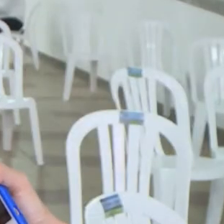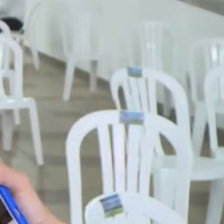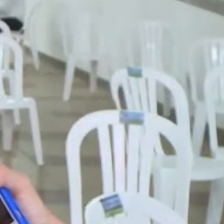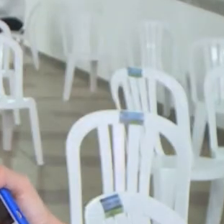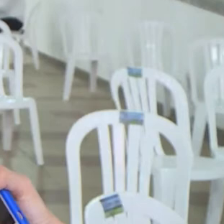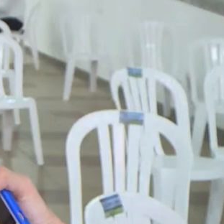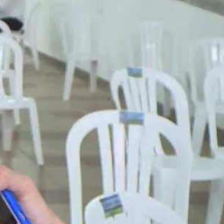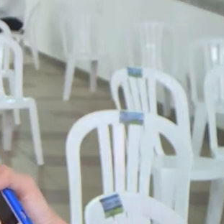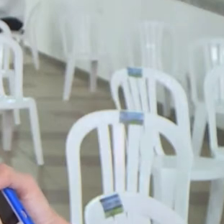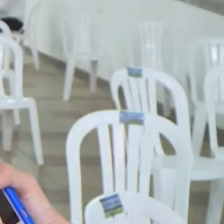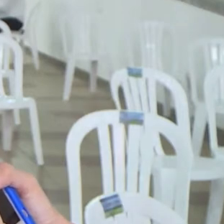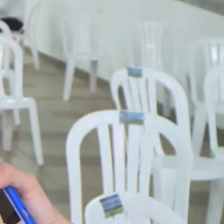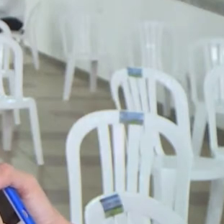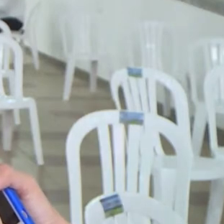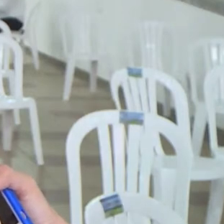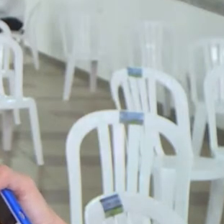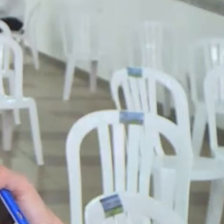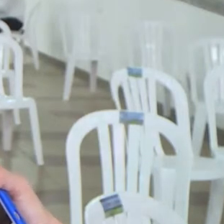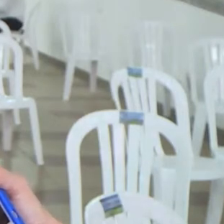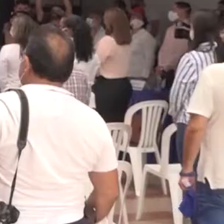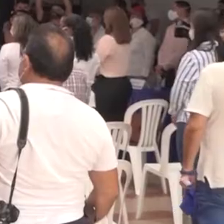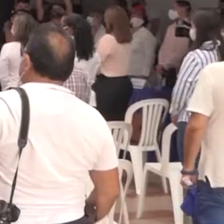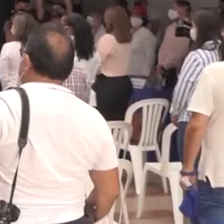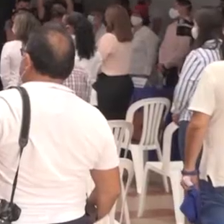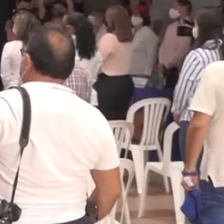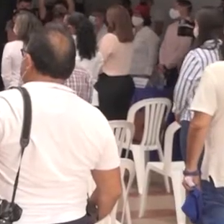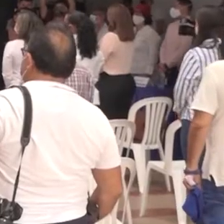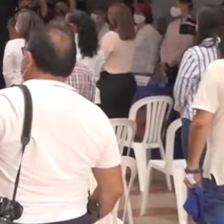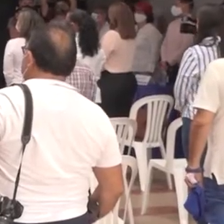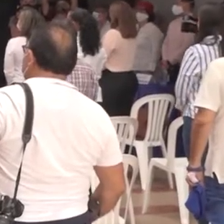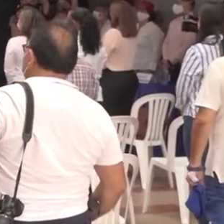seguramente la universidad va a ser aún más incluyente e innovadora